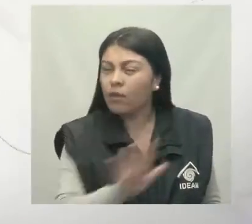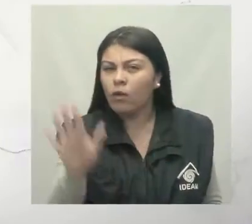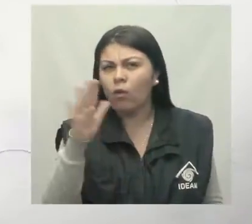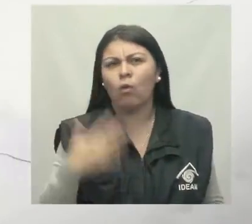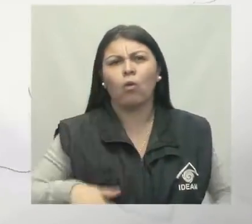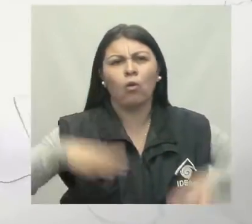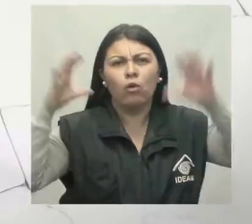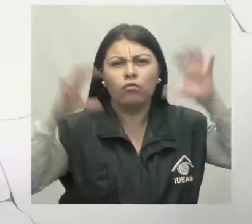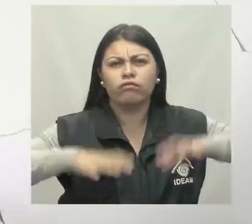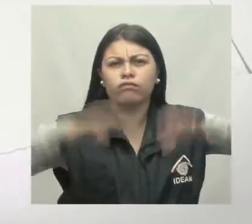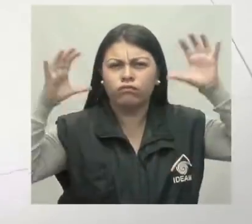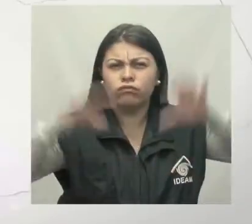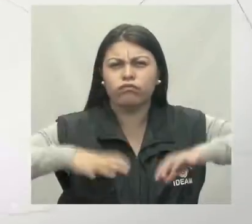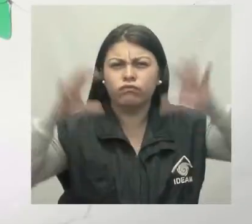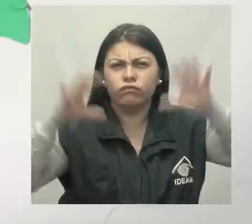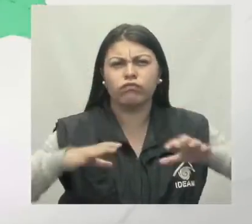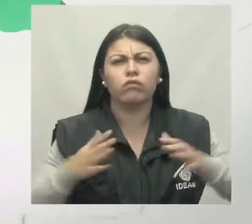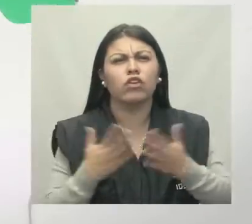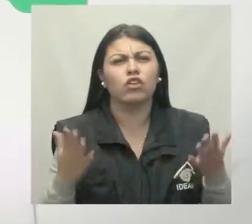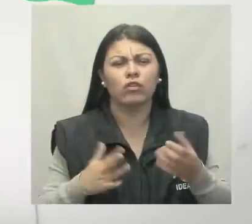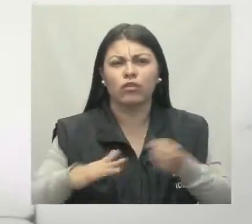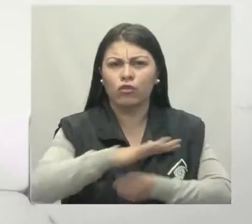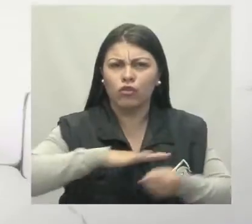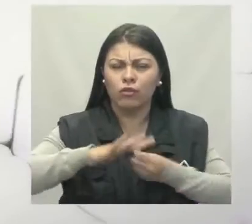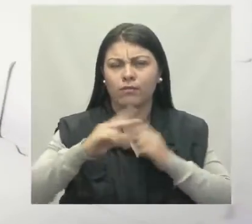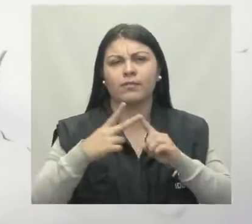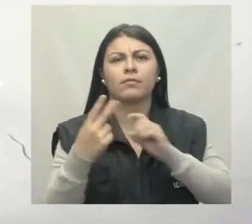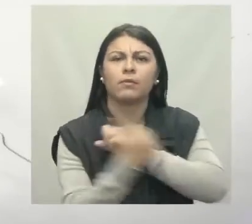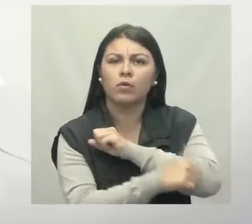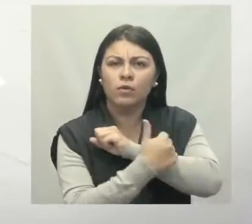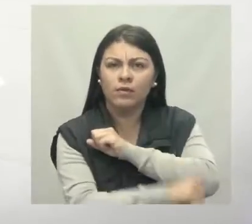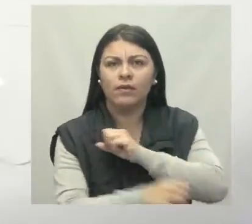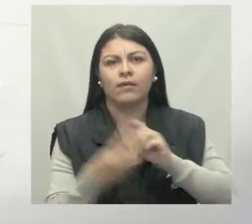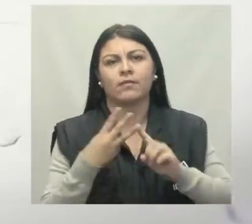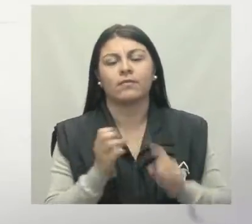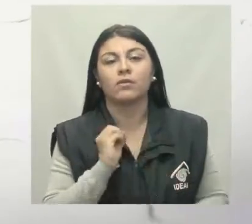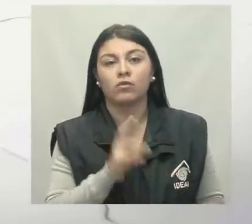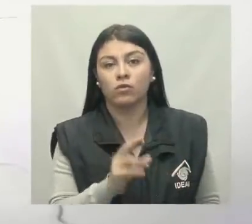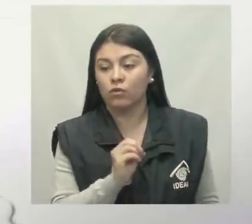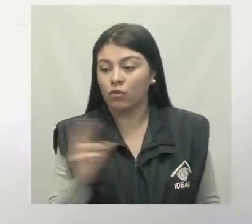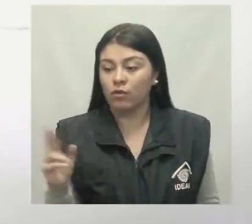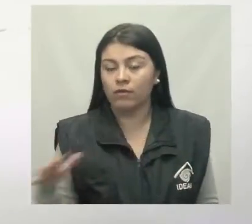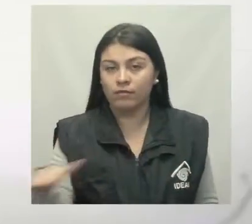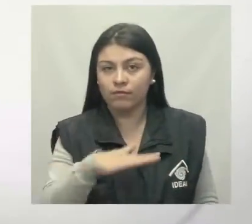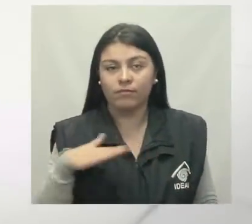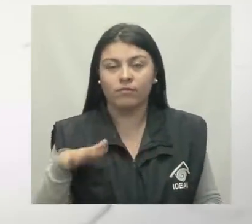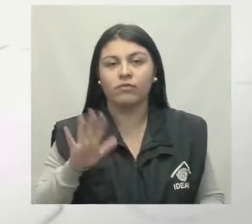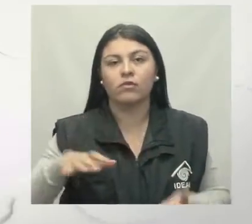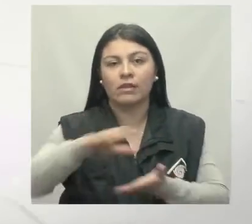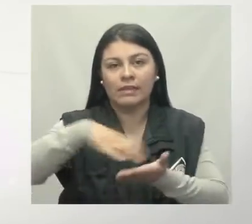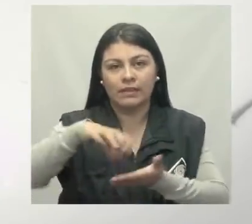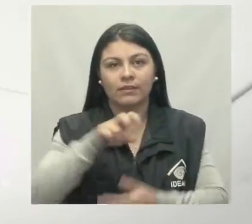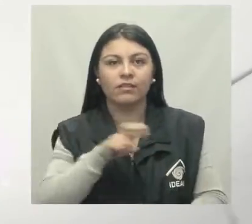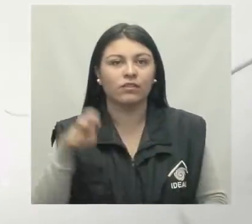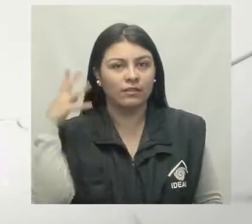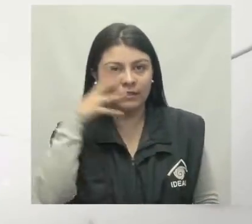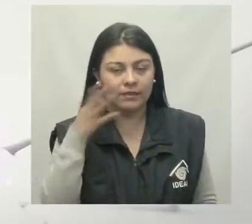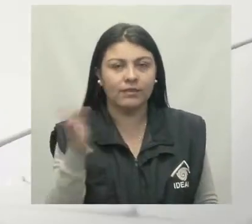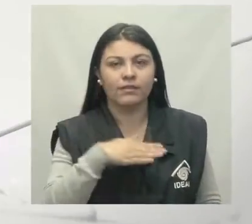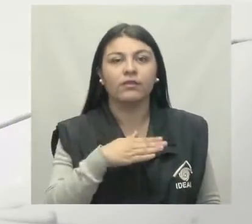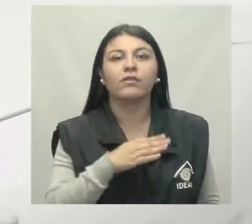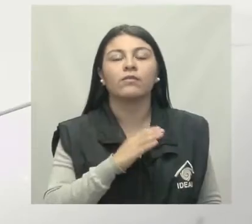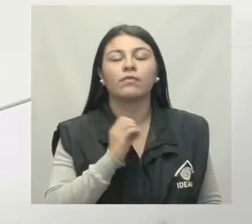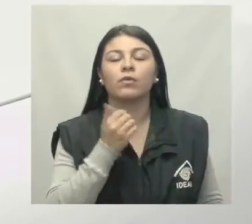de variada intensidad en zonas de Cundinamarca, Boyacá, Sur y Oriente de los Santanderes, en sectores del oriente del Cauca y